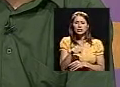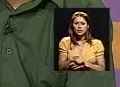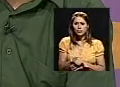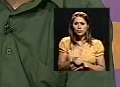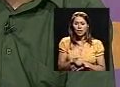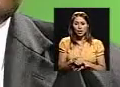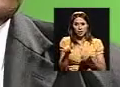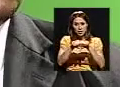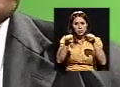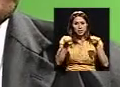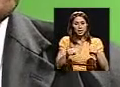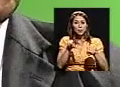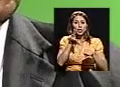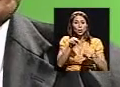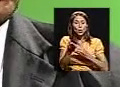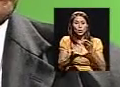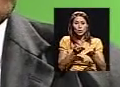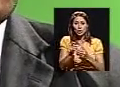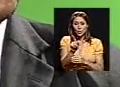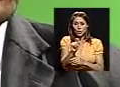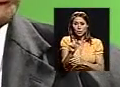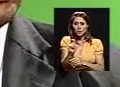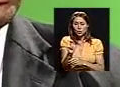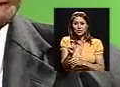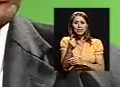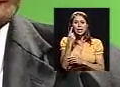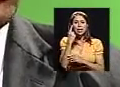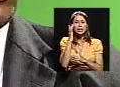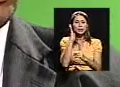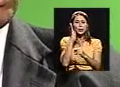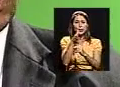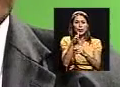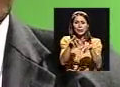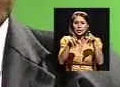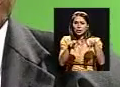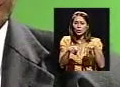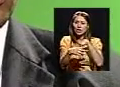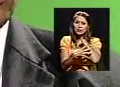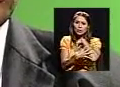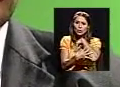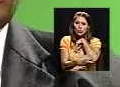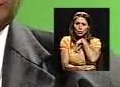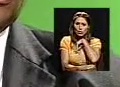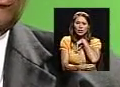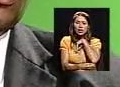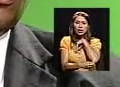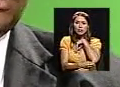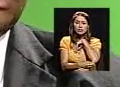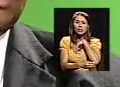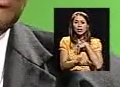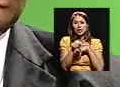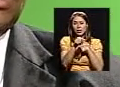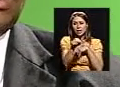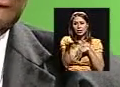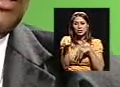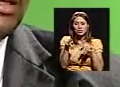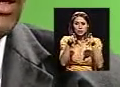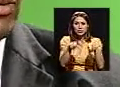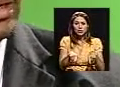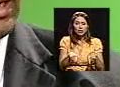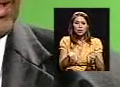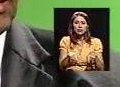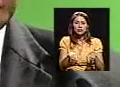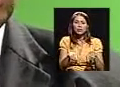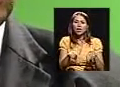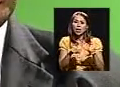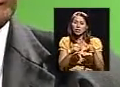El régimen no contributivo está dirigido a personas de muy escasos recursos, entre los cuales se